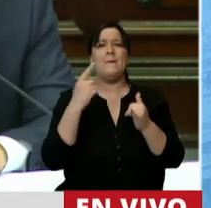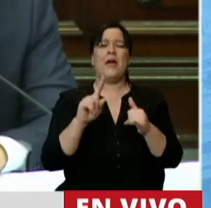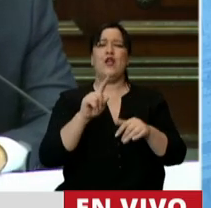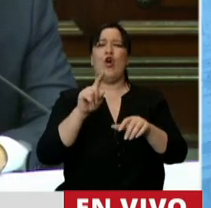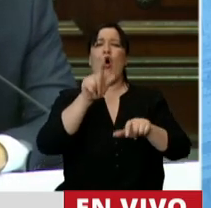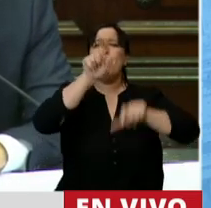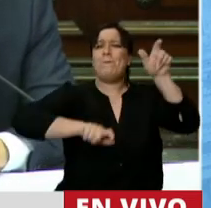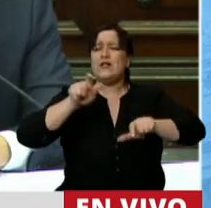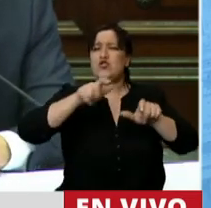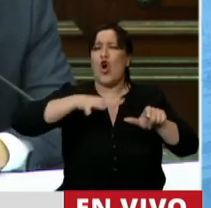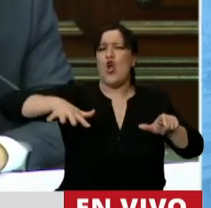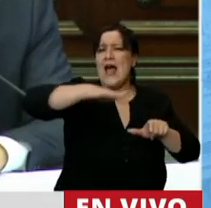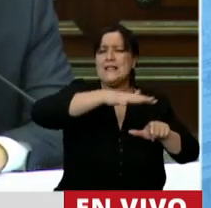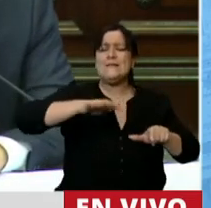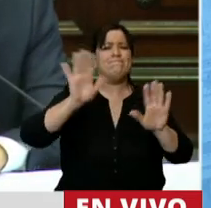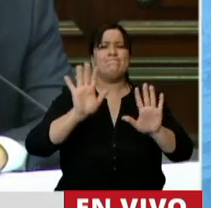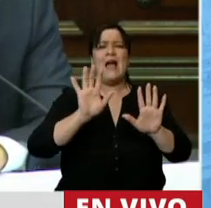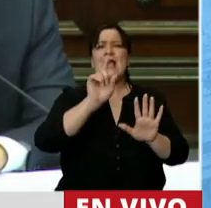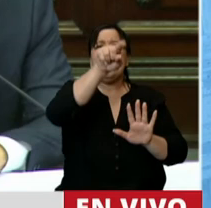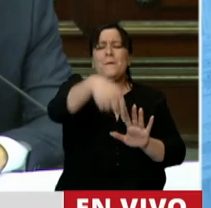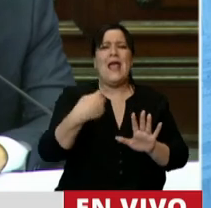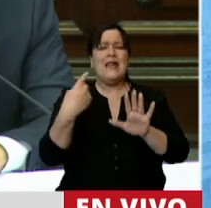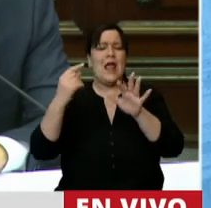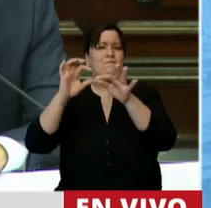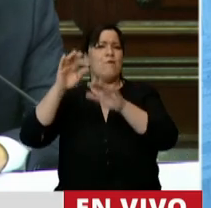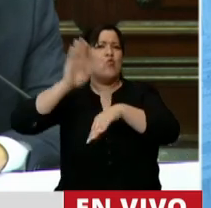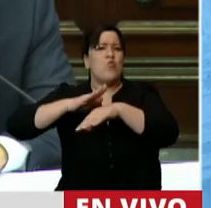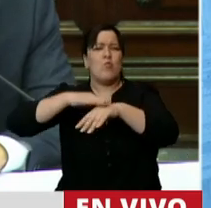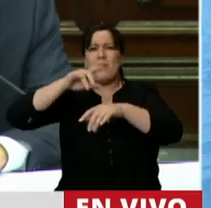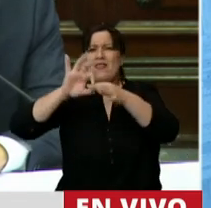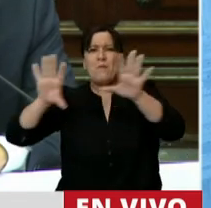populismo es una consecuencia de los defectos de la democracia.